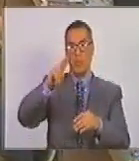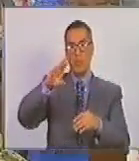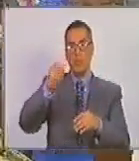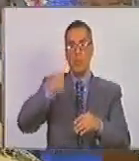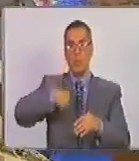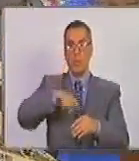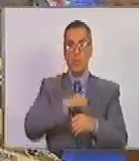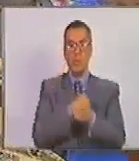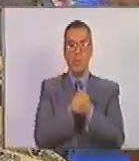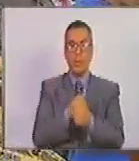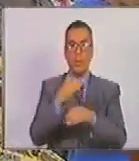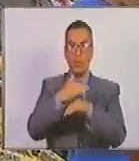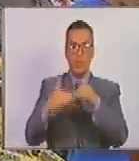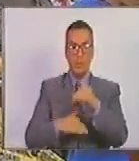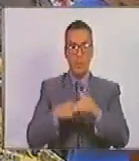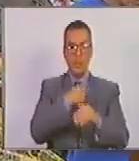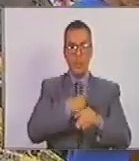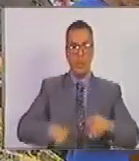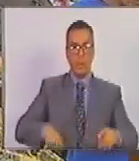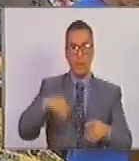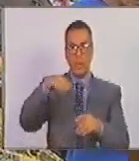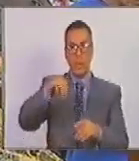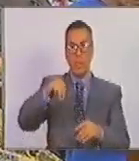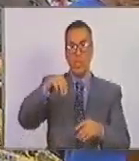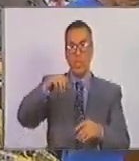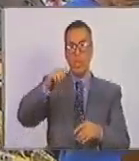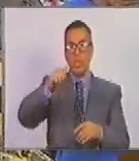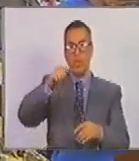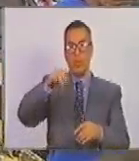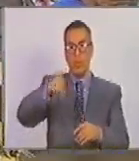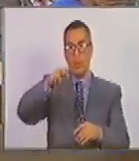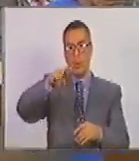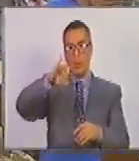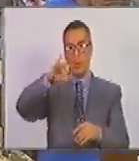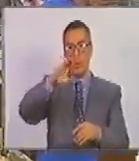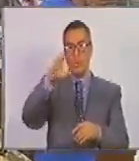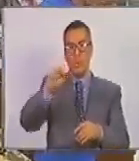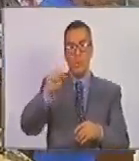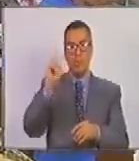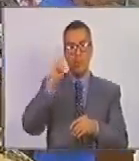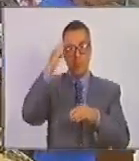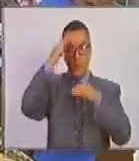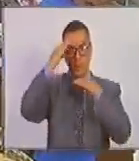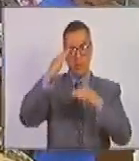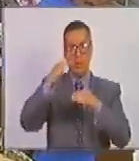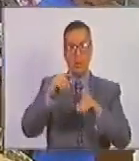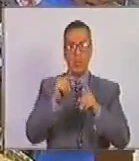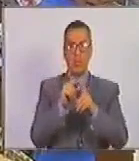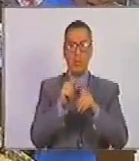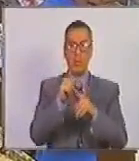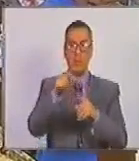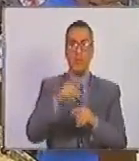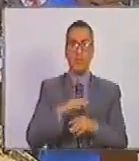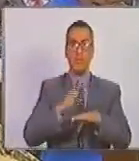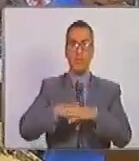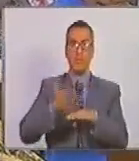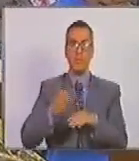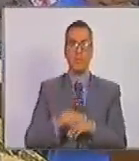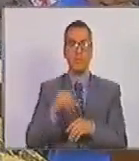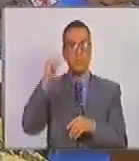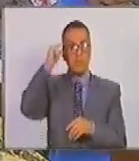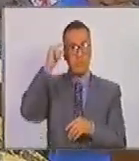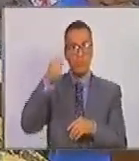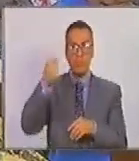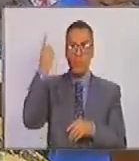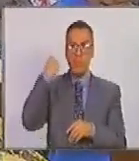nuestra querida segunda vicepresidenta de América, saludo al pueblo de Venezuela, he pedido el derecho de palabra porque el día